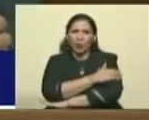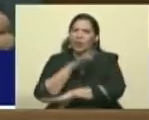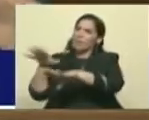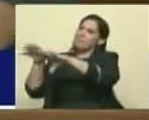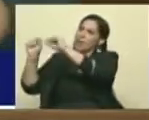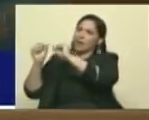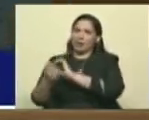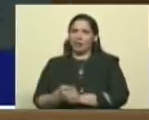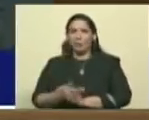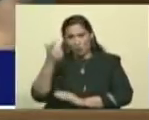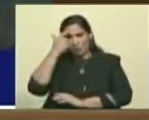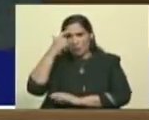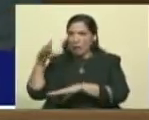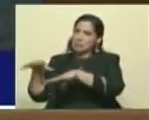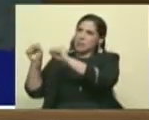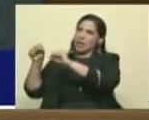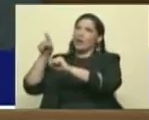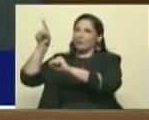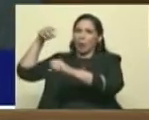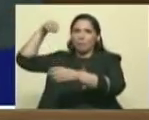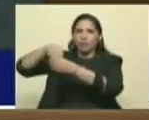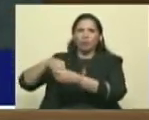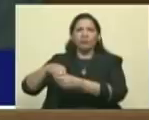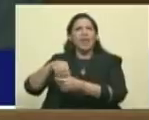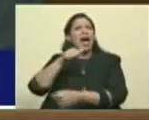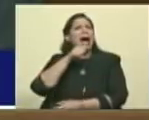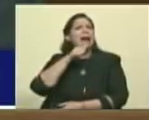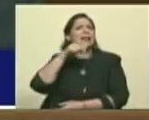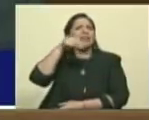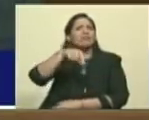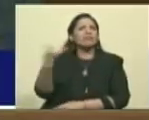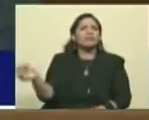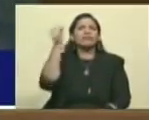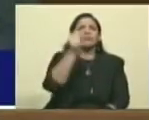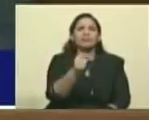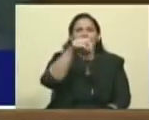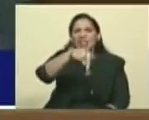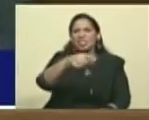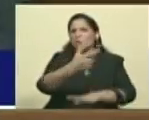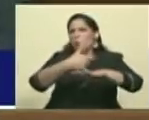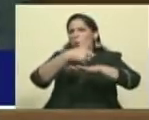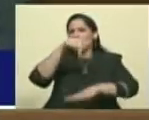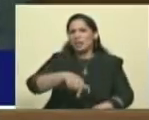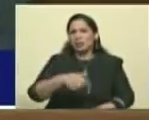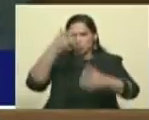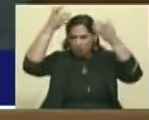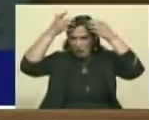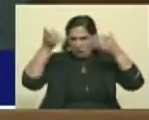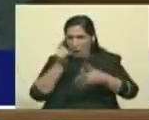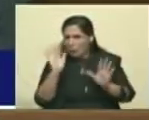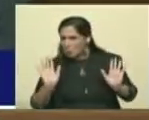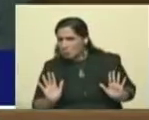que ellos invaden. ¿Y a quién más va a poner aquí? A gobernador de este país. Un virrey, una cosa esa.